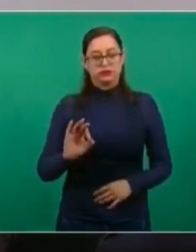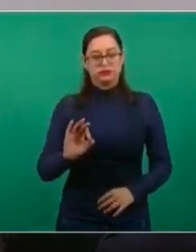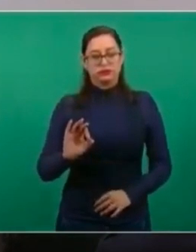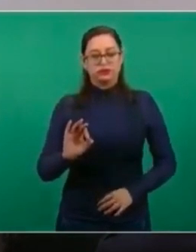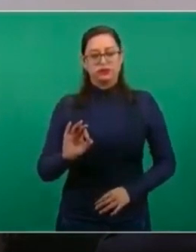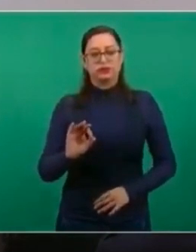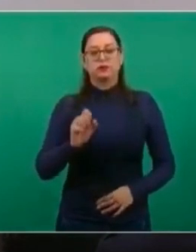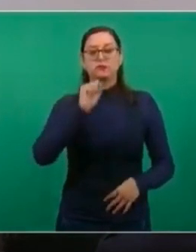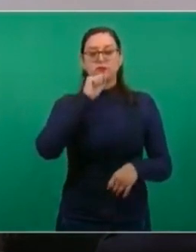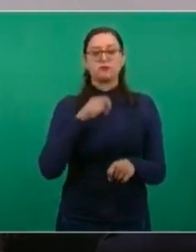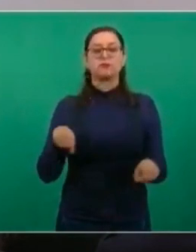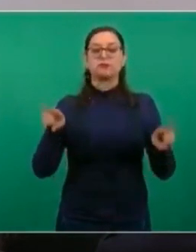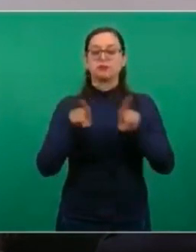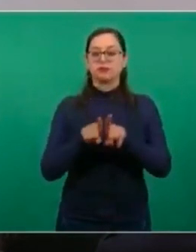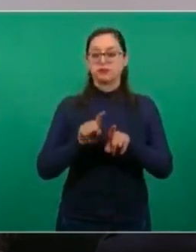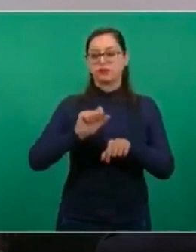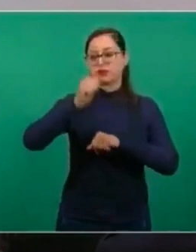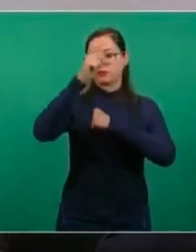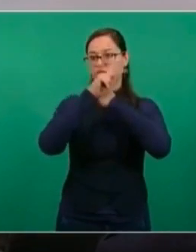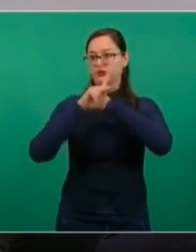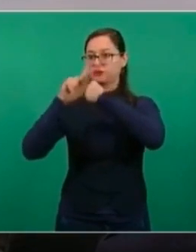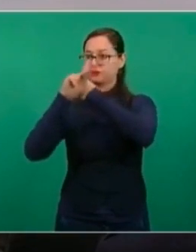llegando más inversión